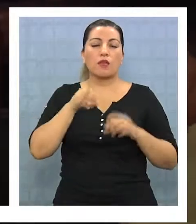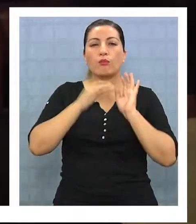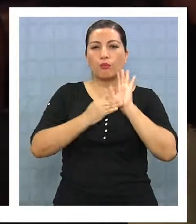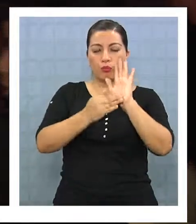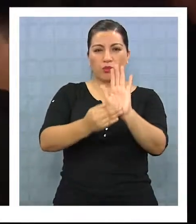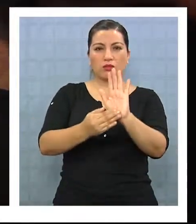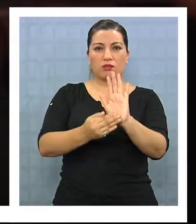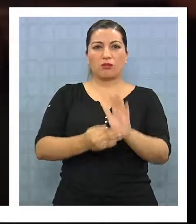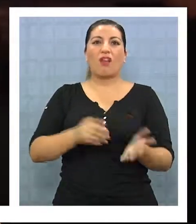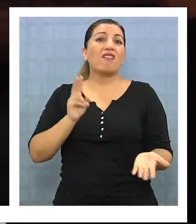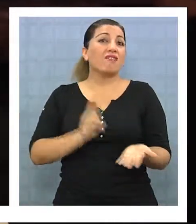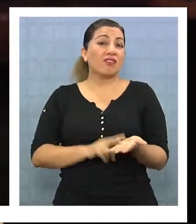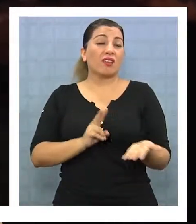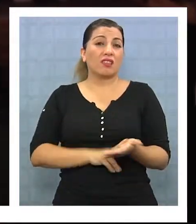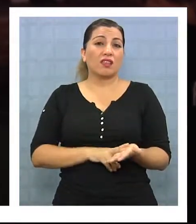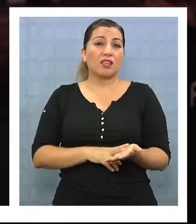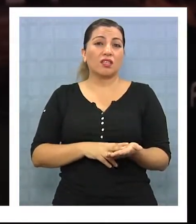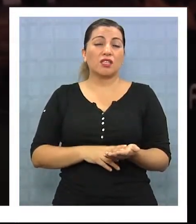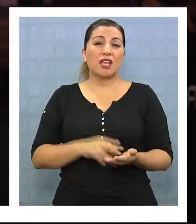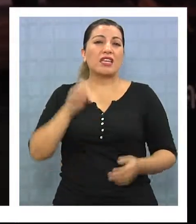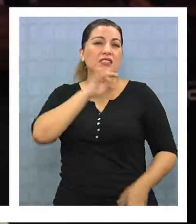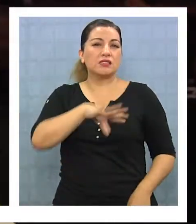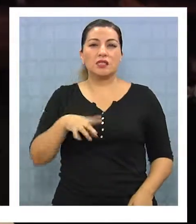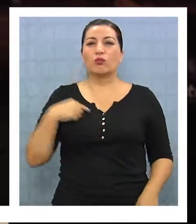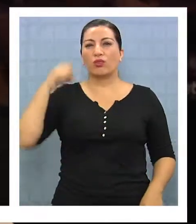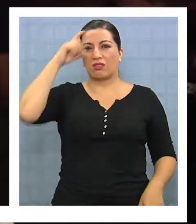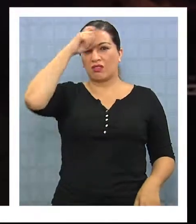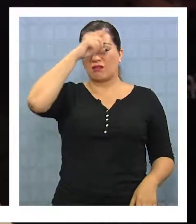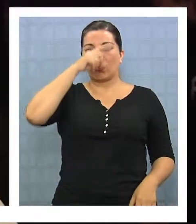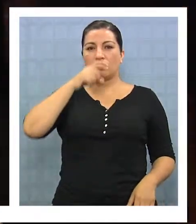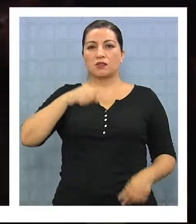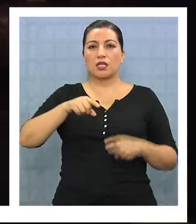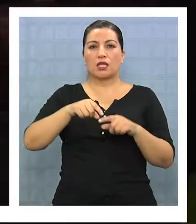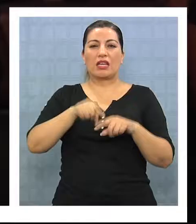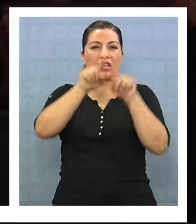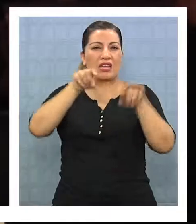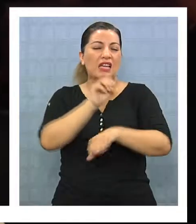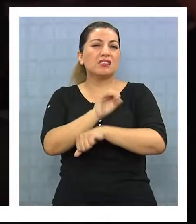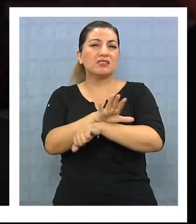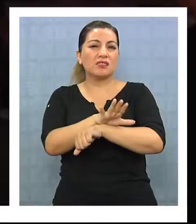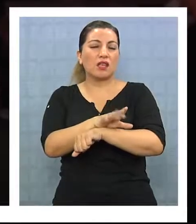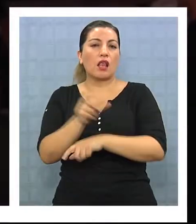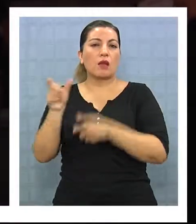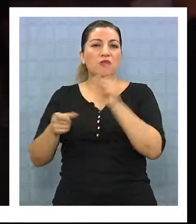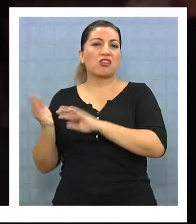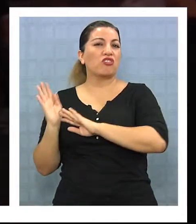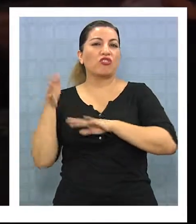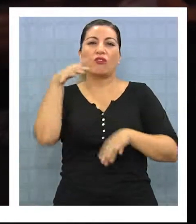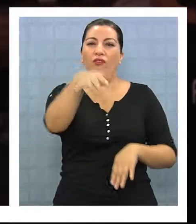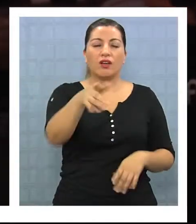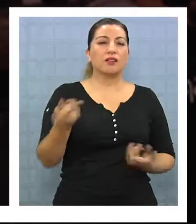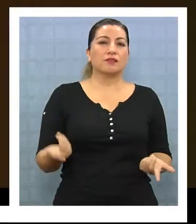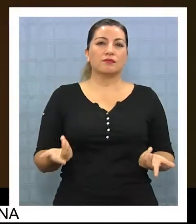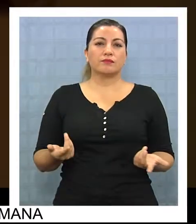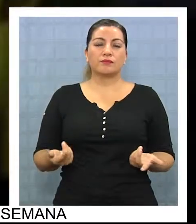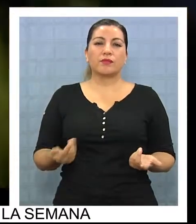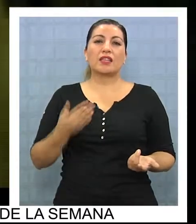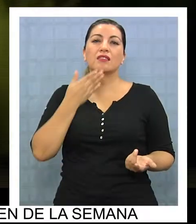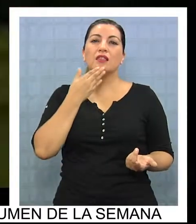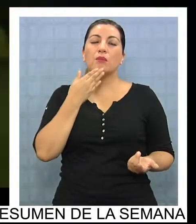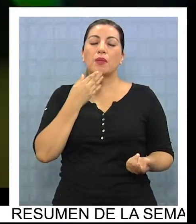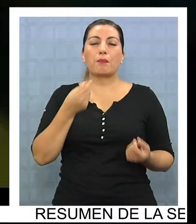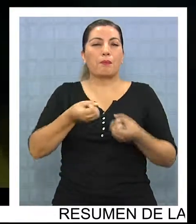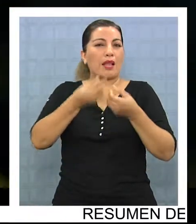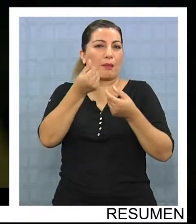aspiran, porque es tan difícil, digamos, que en la sala la gente llegue, la inversión es alta, el riesgo de pérdida también es